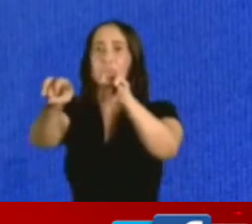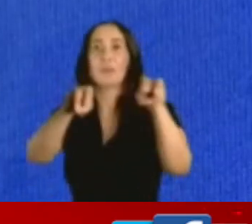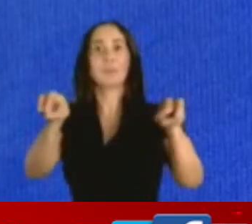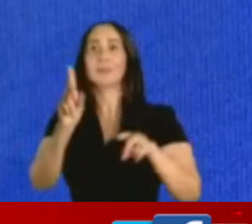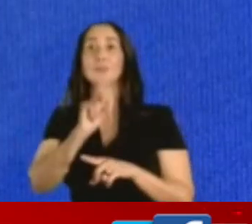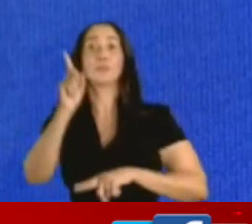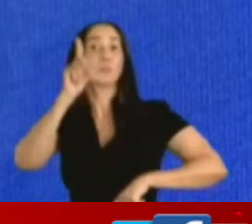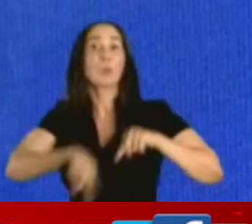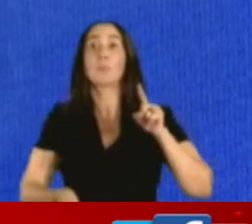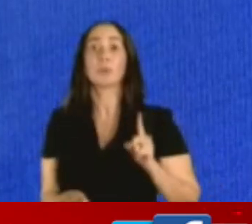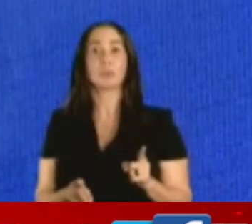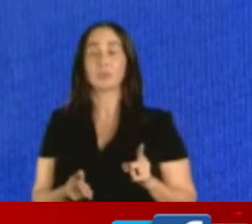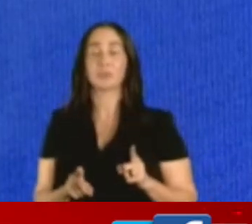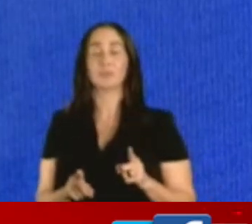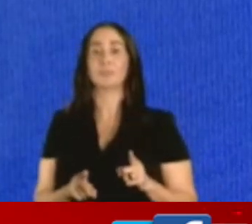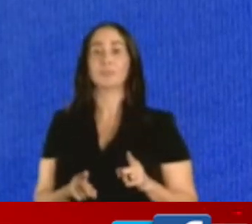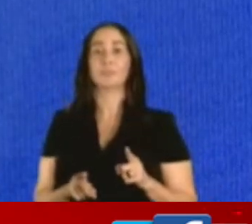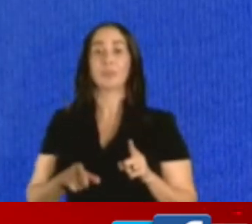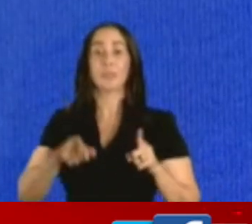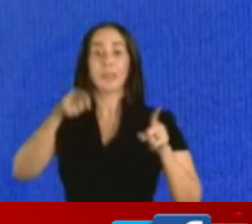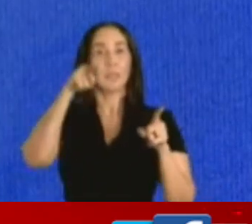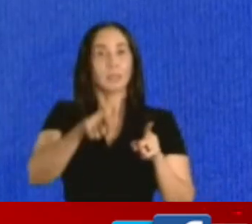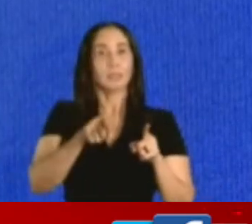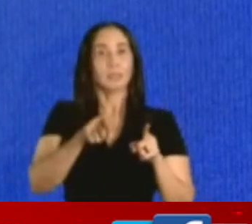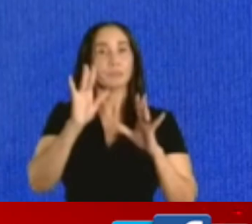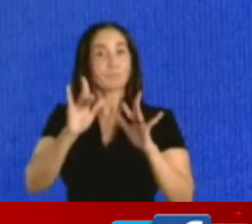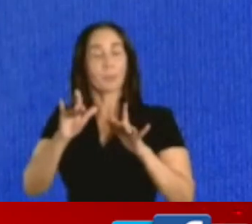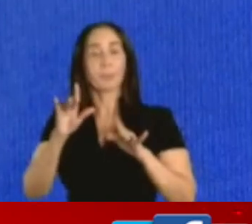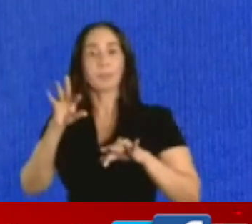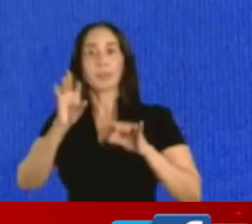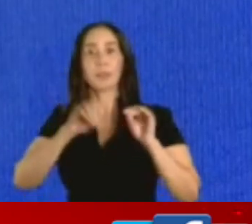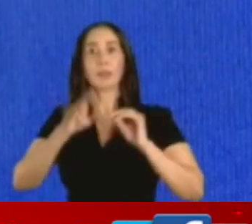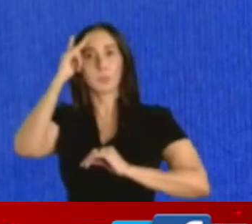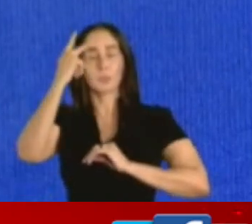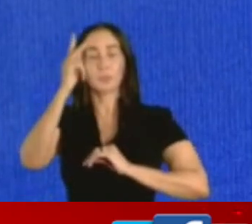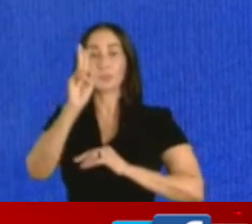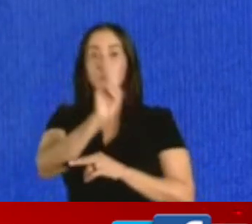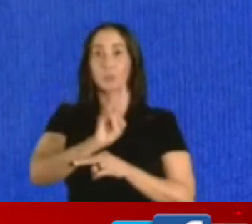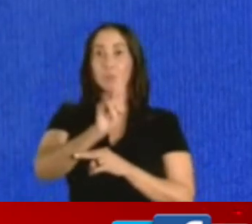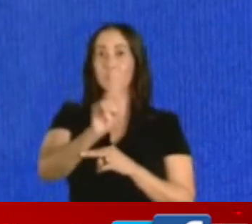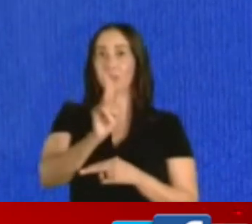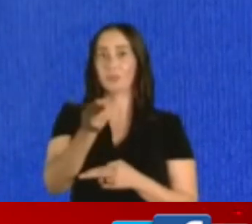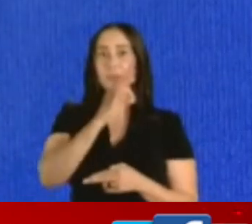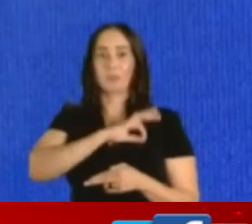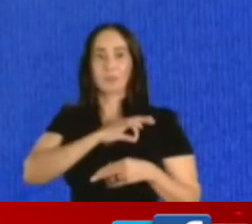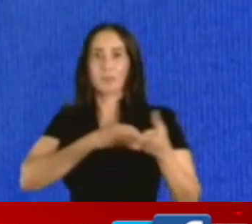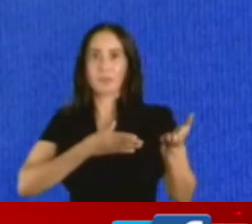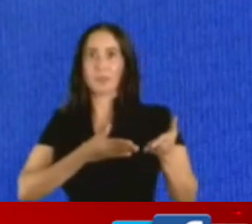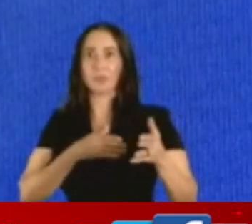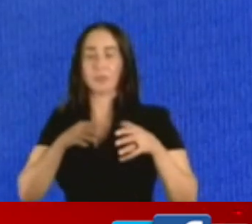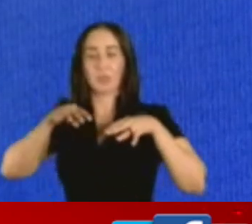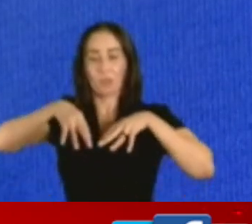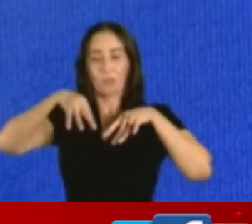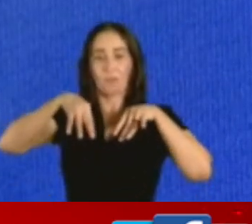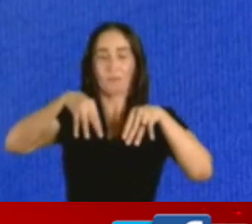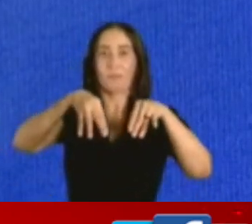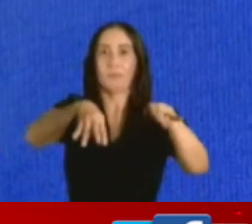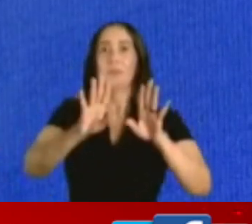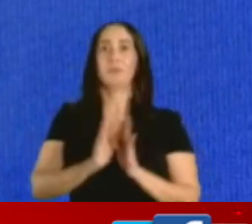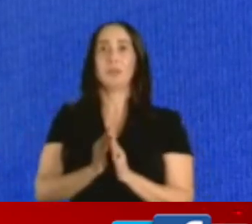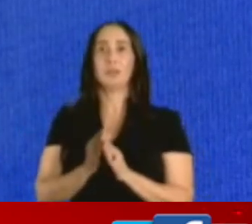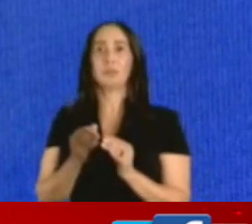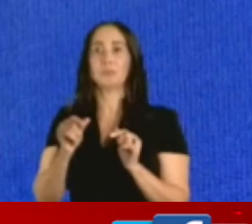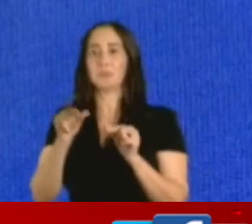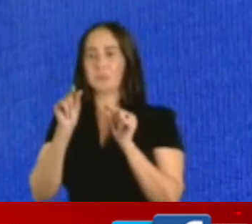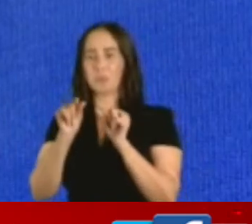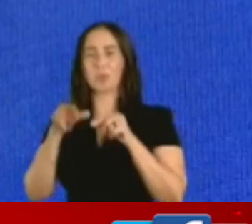donde quisieran. Eso no va a volver a pasar. Y es una pena que sectores políticos estén utilizando, que incluso hasta desfilaron, que no fueron